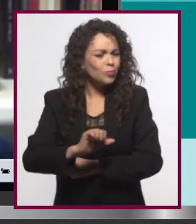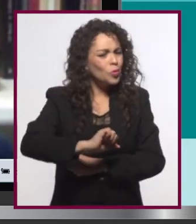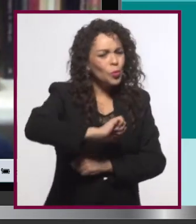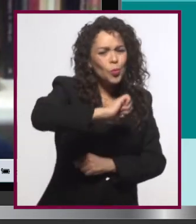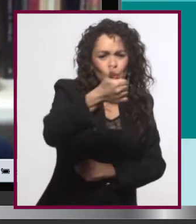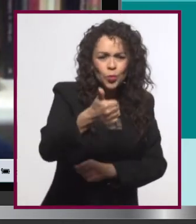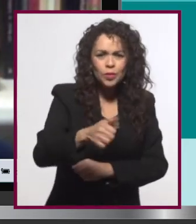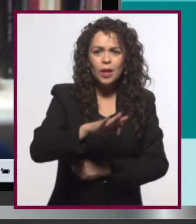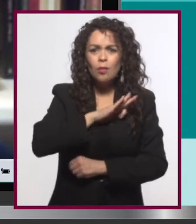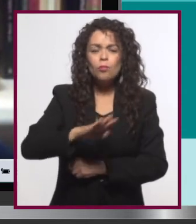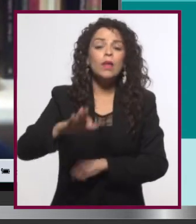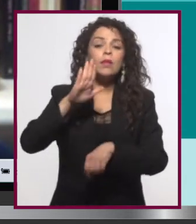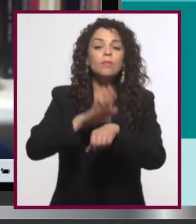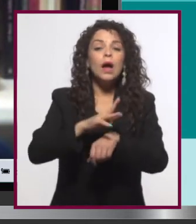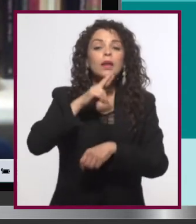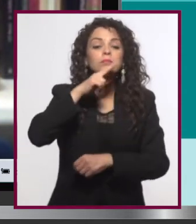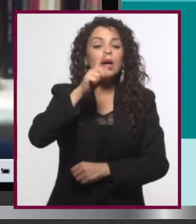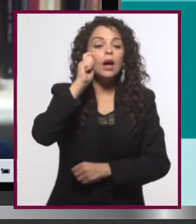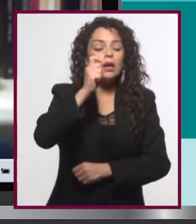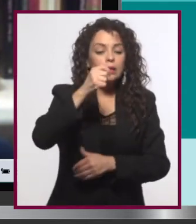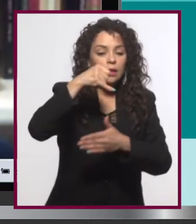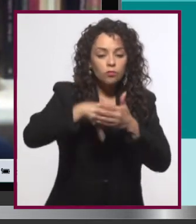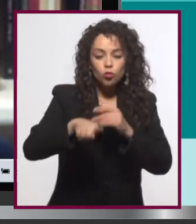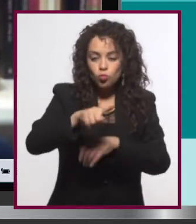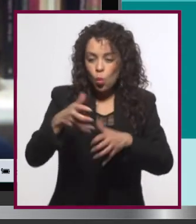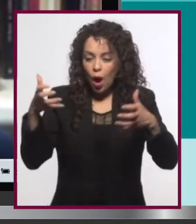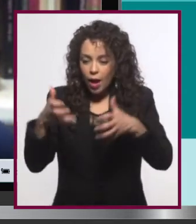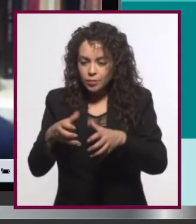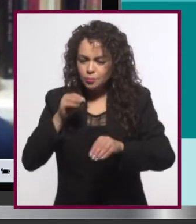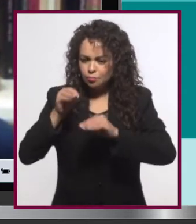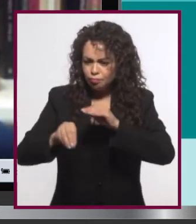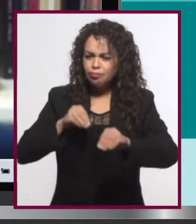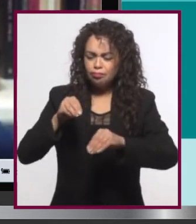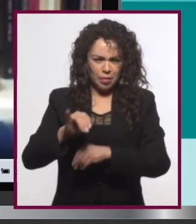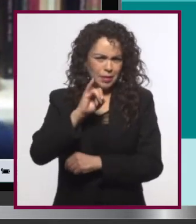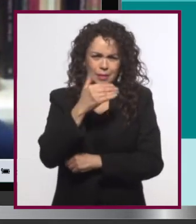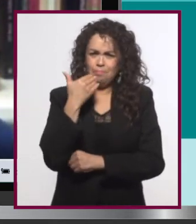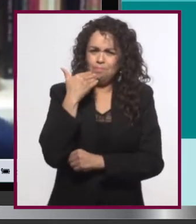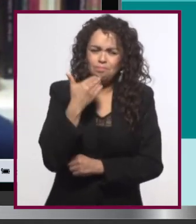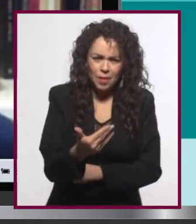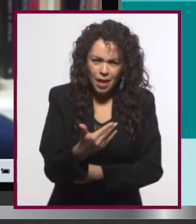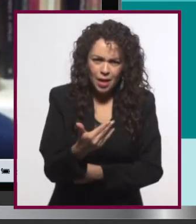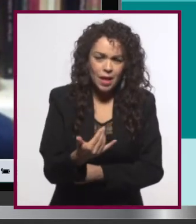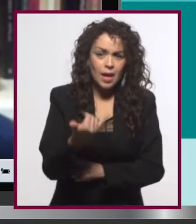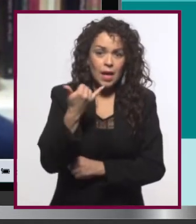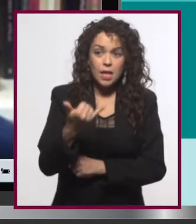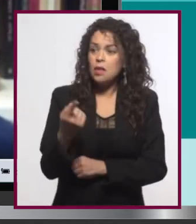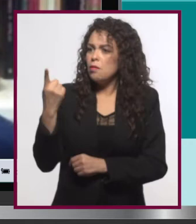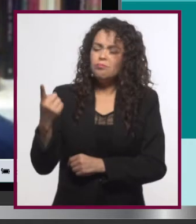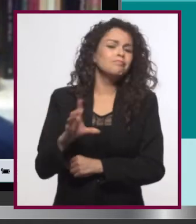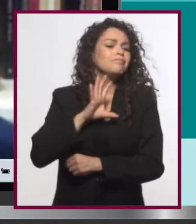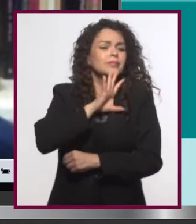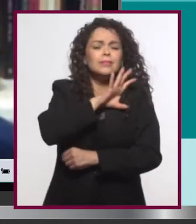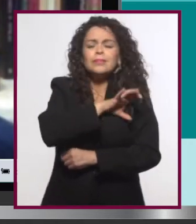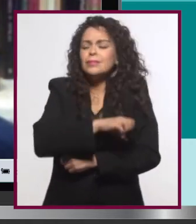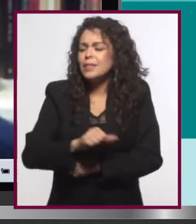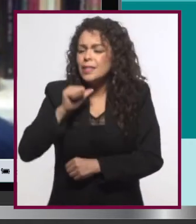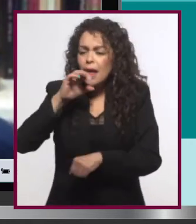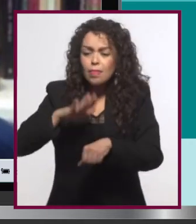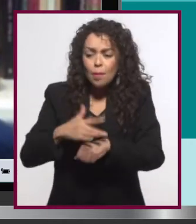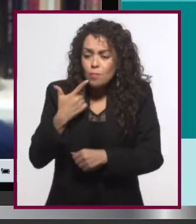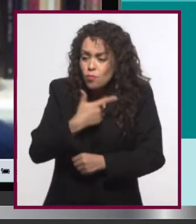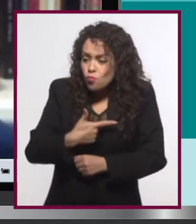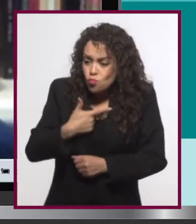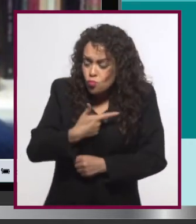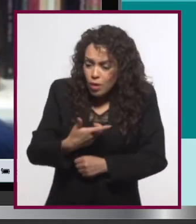Puede ir puliendo, puede ir perfeccionando aquello que va haciendo. Se vale. Y se vale también hacerlo simplemente por gusto y simplemente